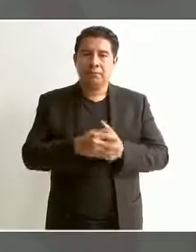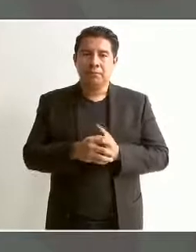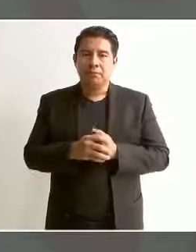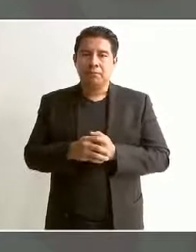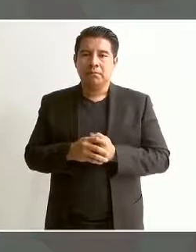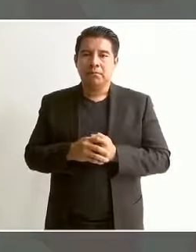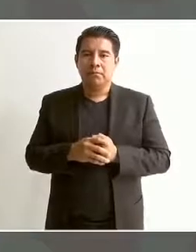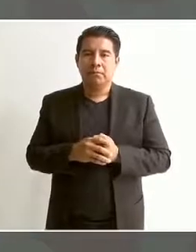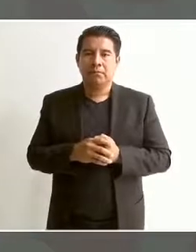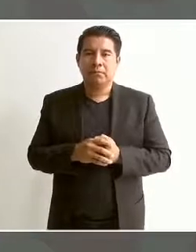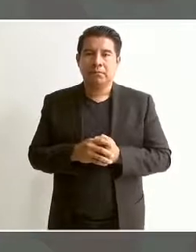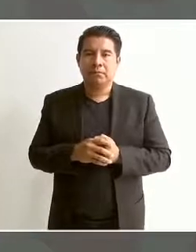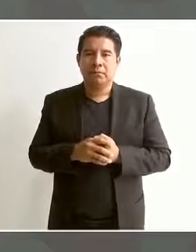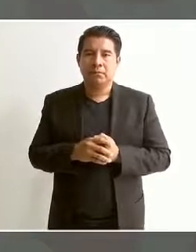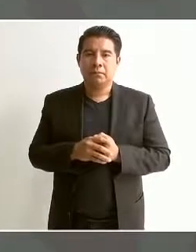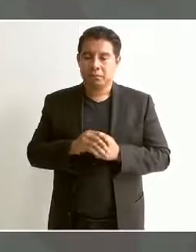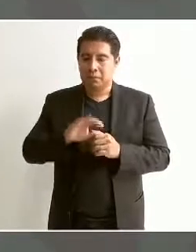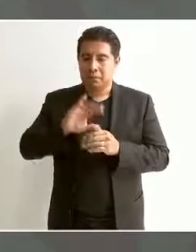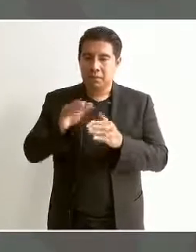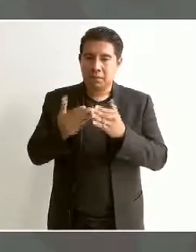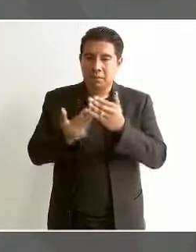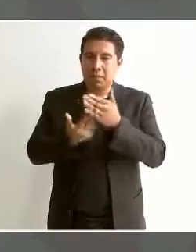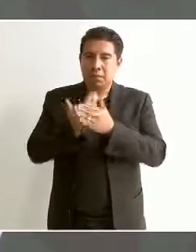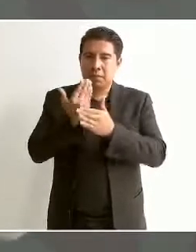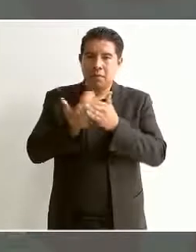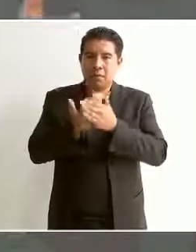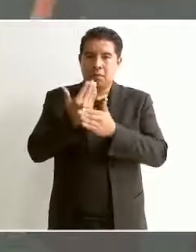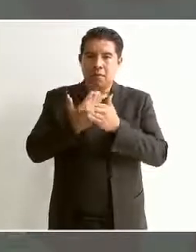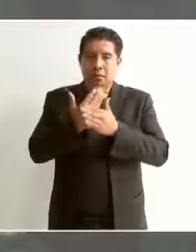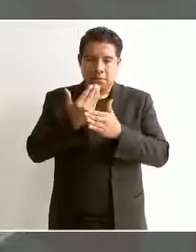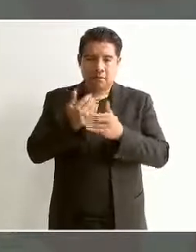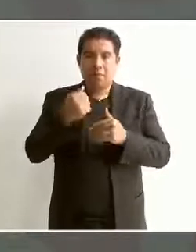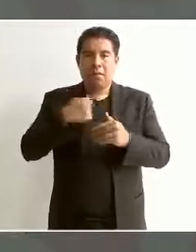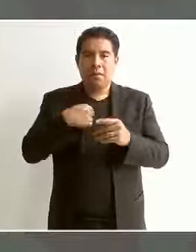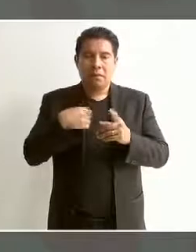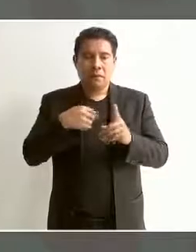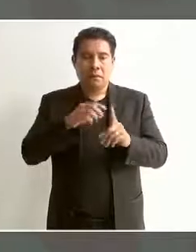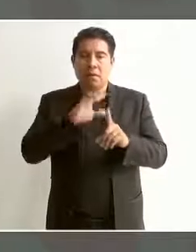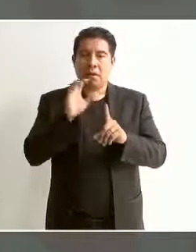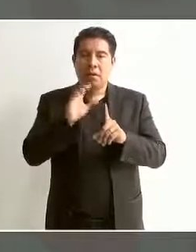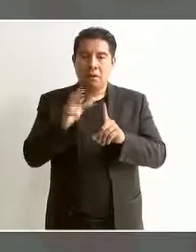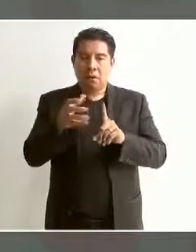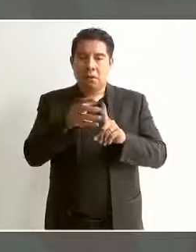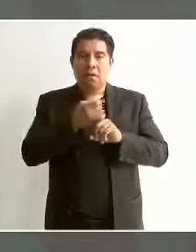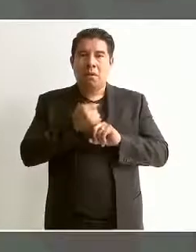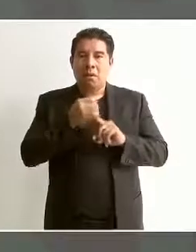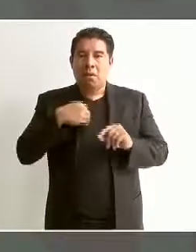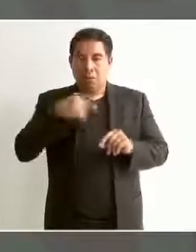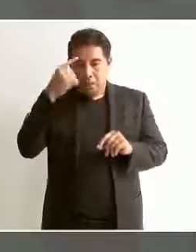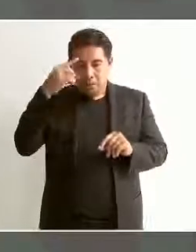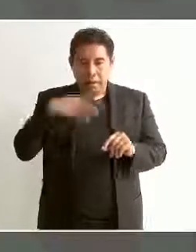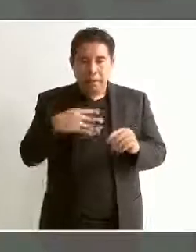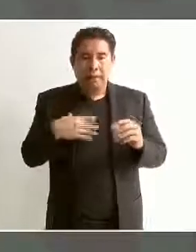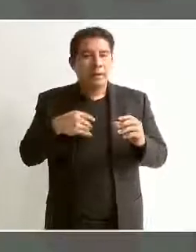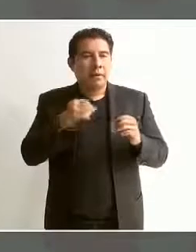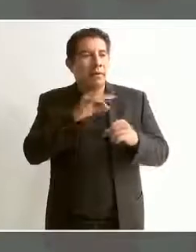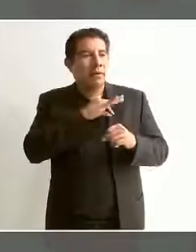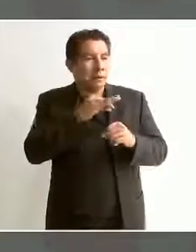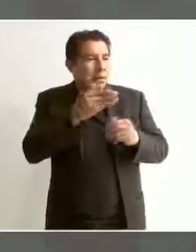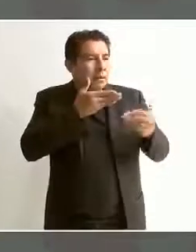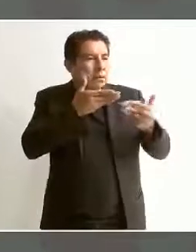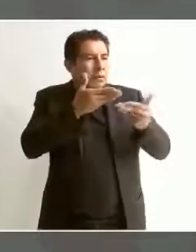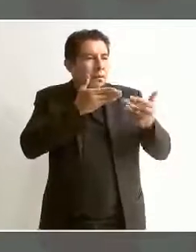Ahora, en la mañana que los maestros ahí nos detuvieron, pude haberles dicho